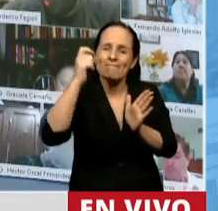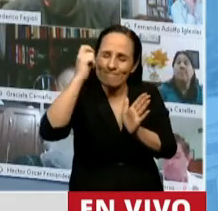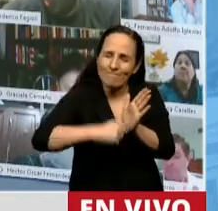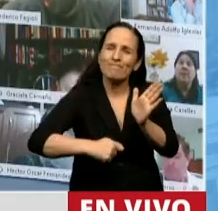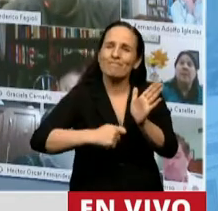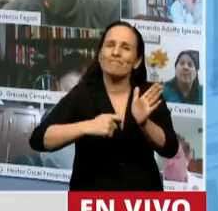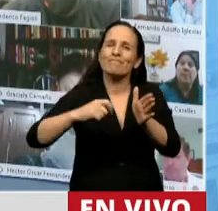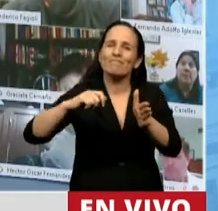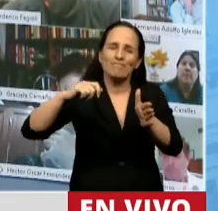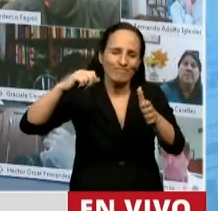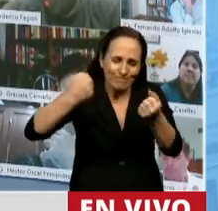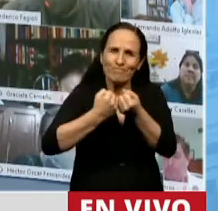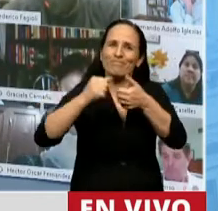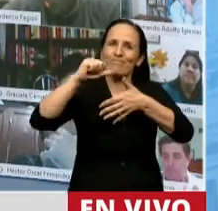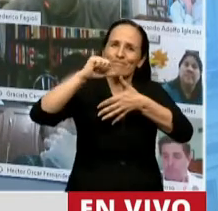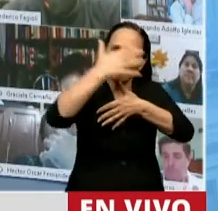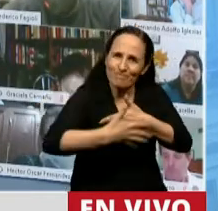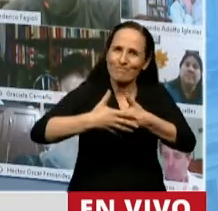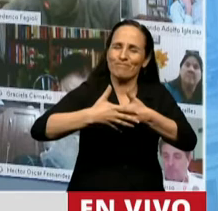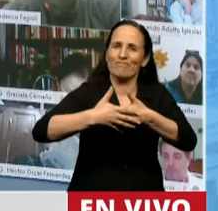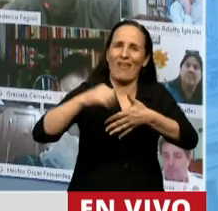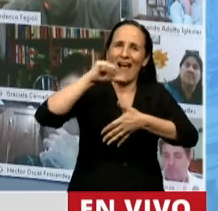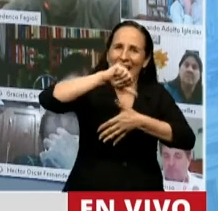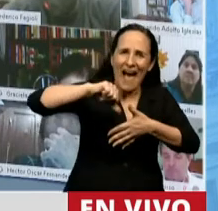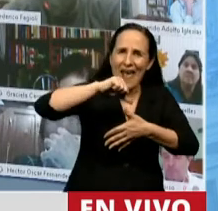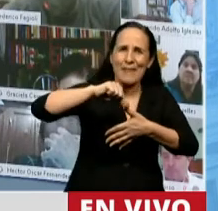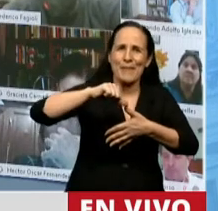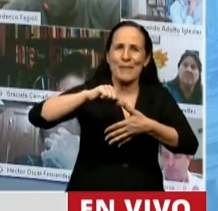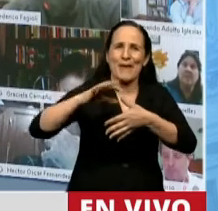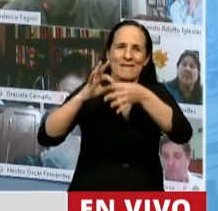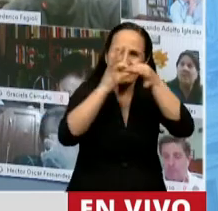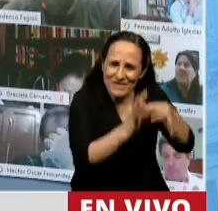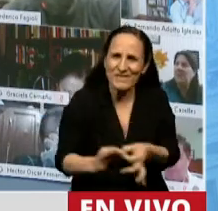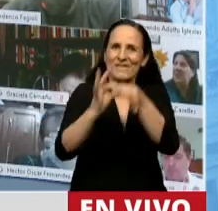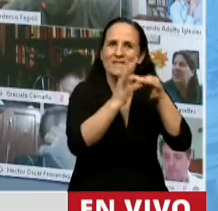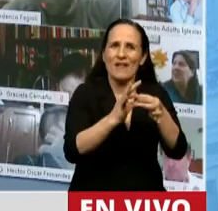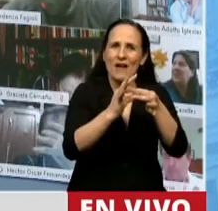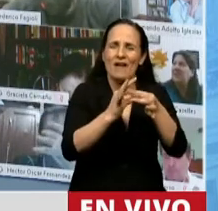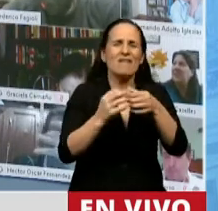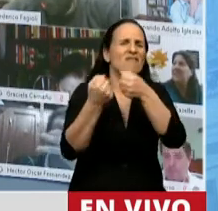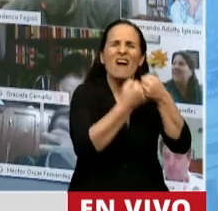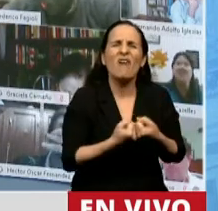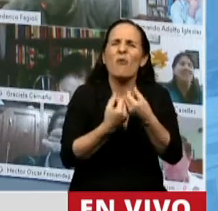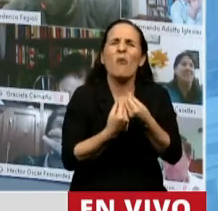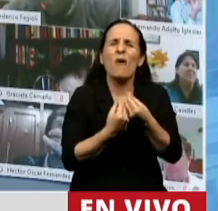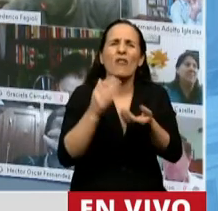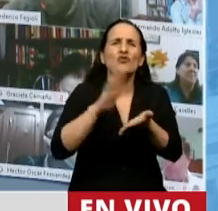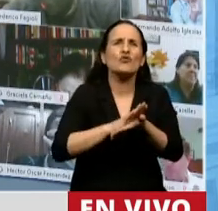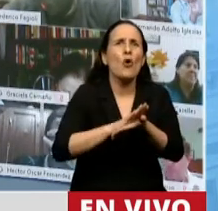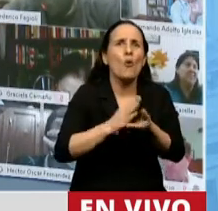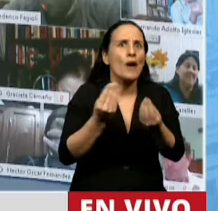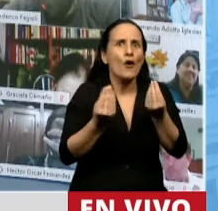dentro de América Latina y el Caribe para que podamos unificar pautas y concertar acciones